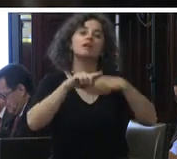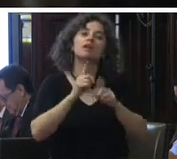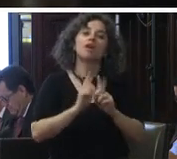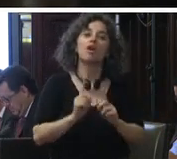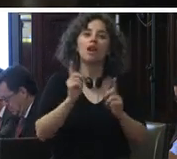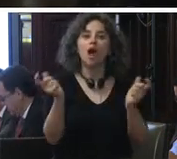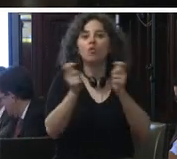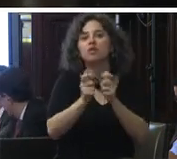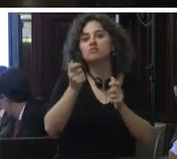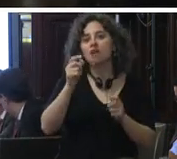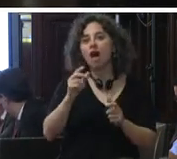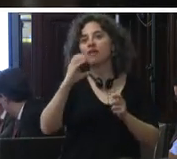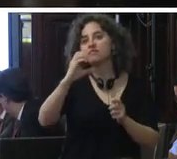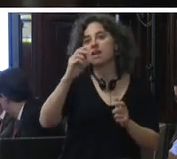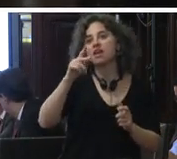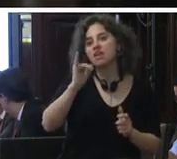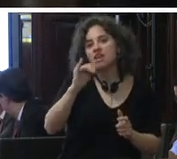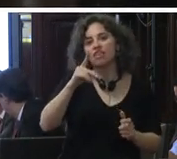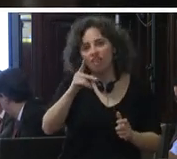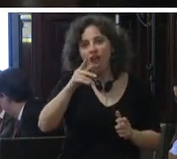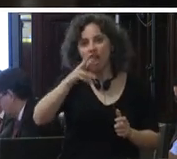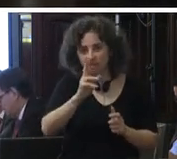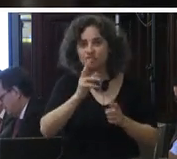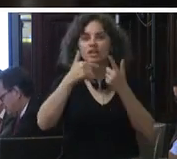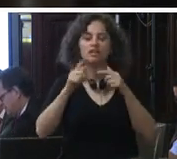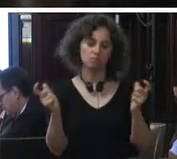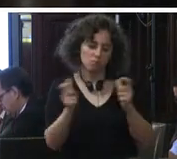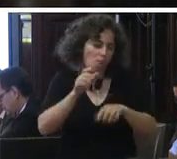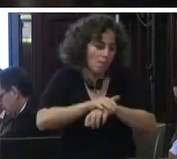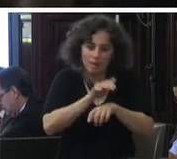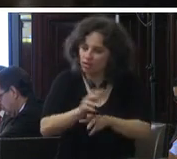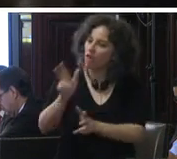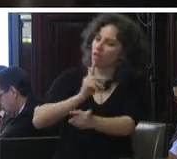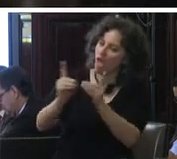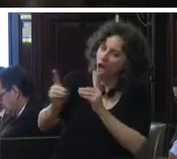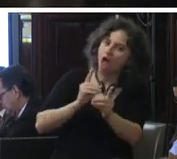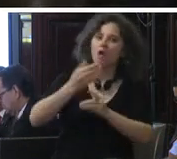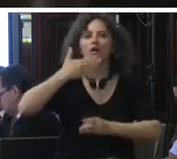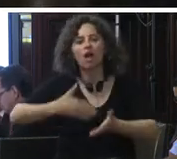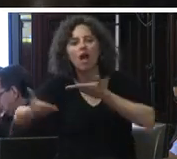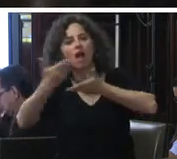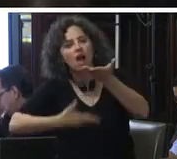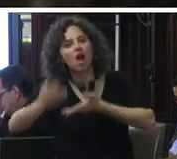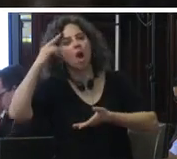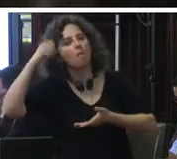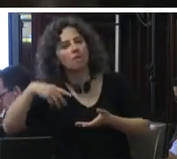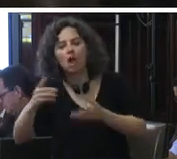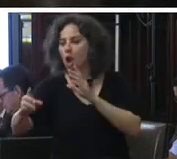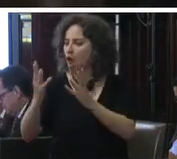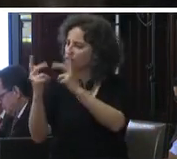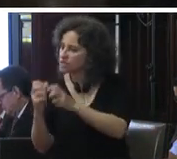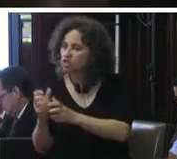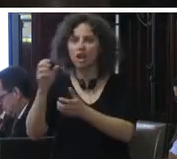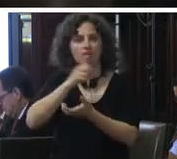trabajo de la cidh ofrecen un espacio de diálogo y entendimiento con las organizaciones de la sociedad